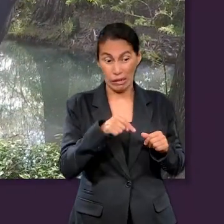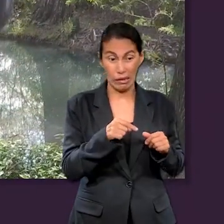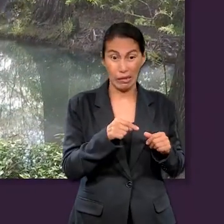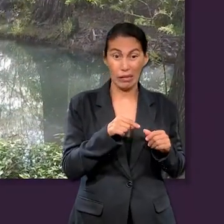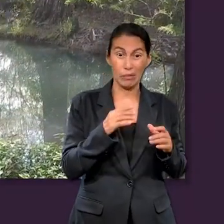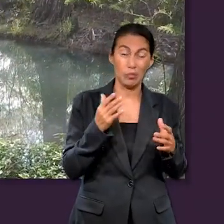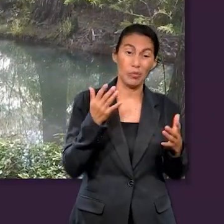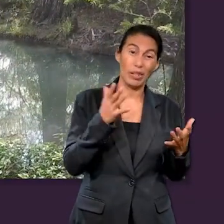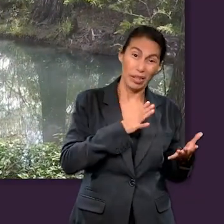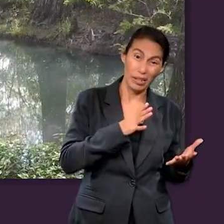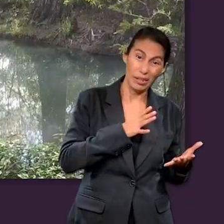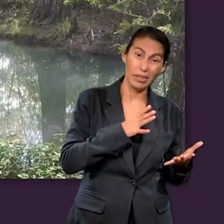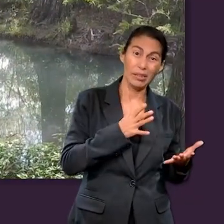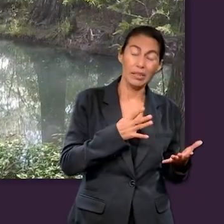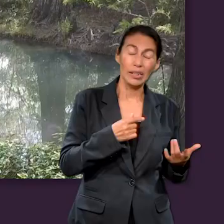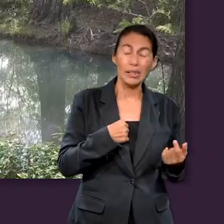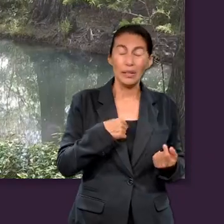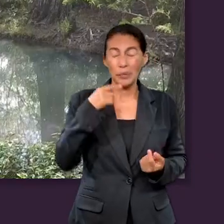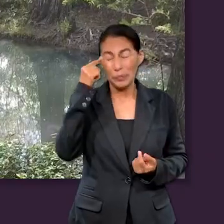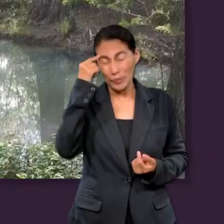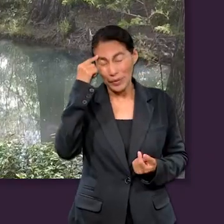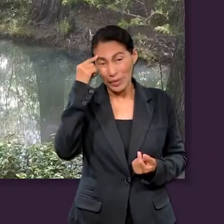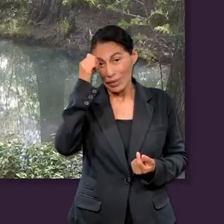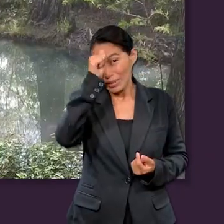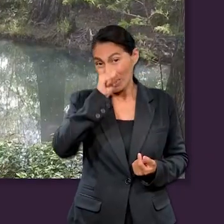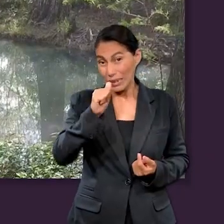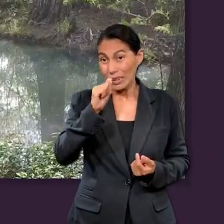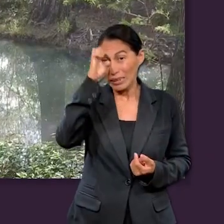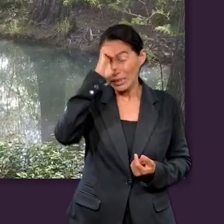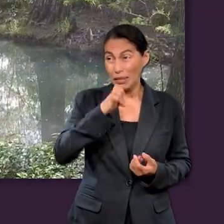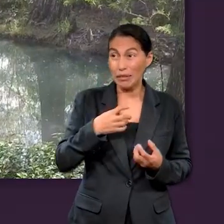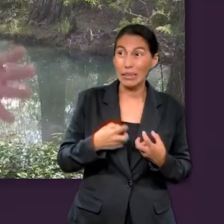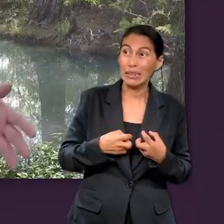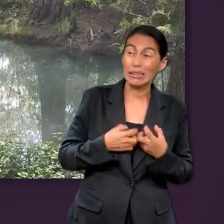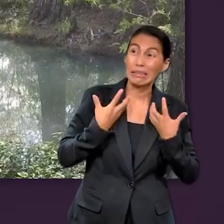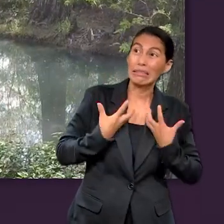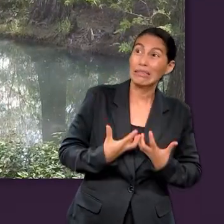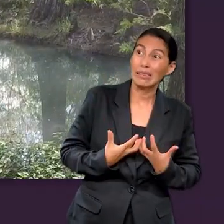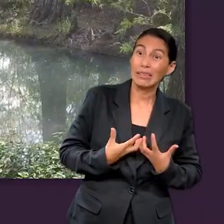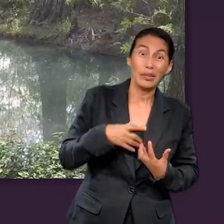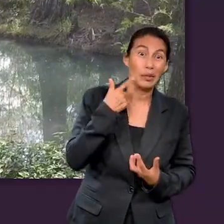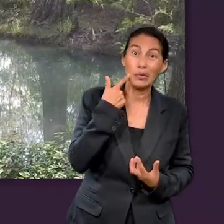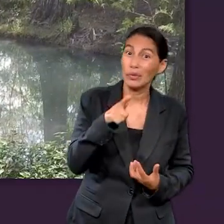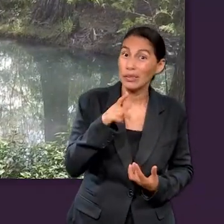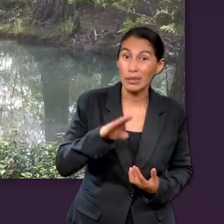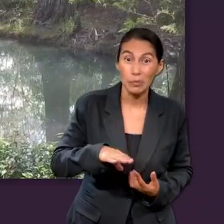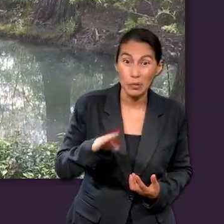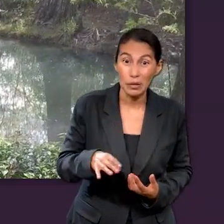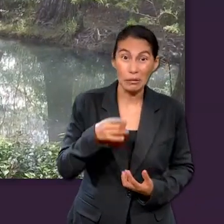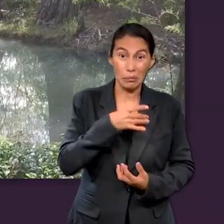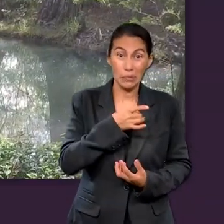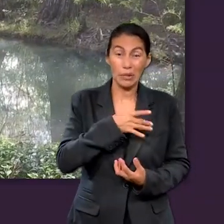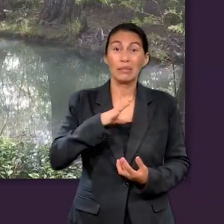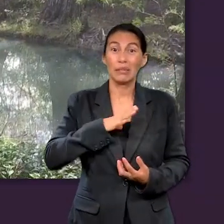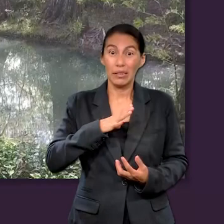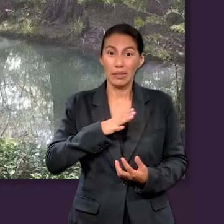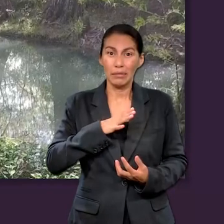a este mundo, me imagino a Adán y Eva aterrados. Tenían miedo de morir.